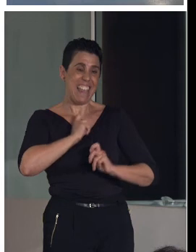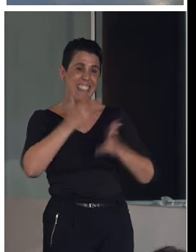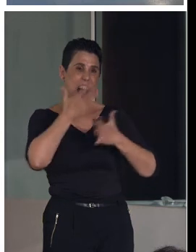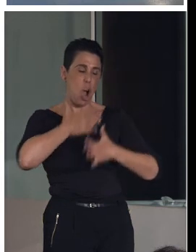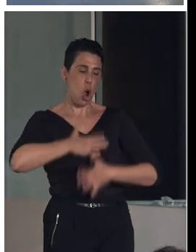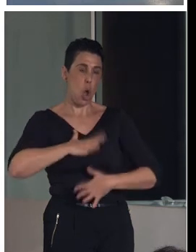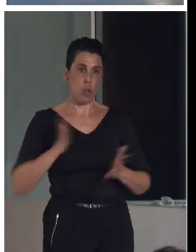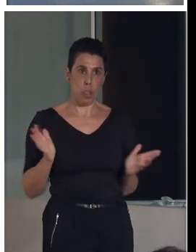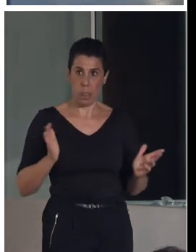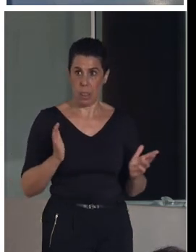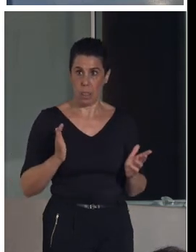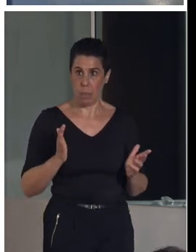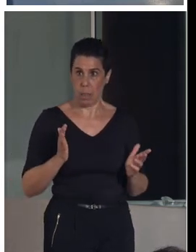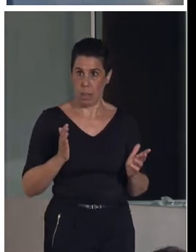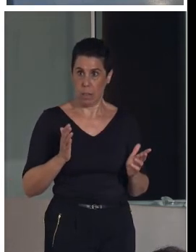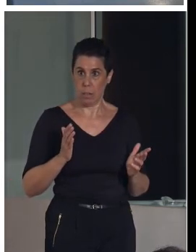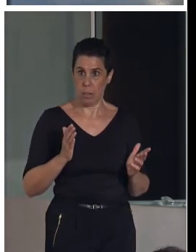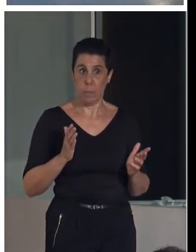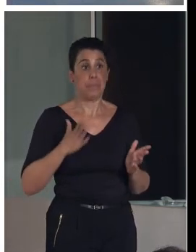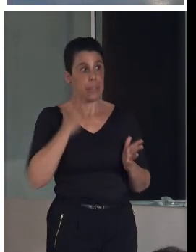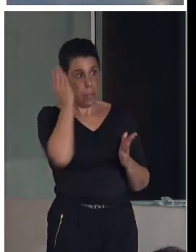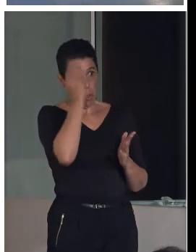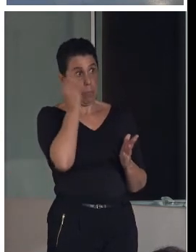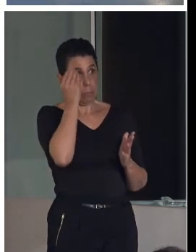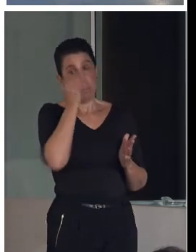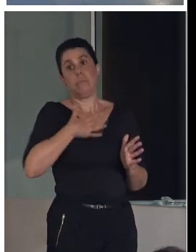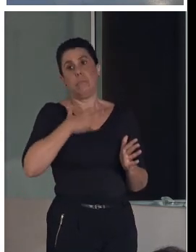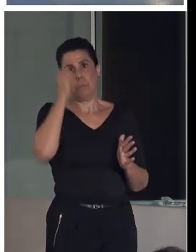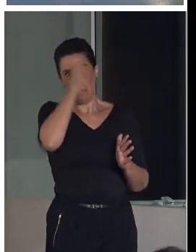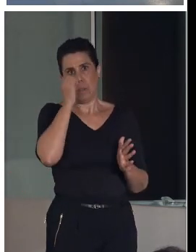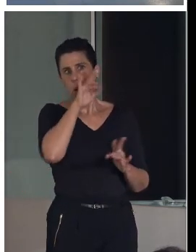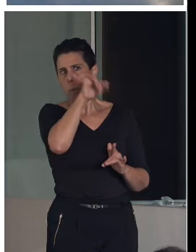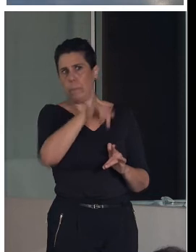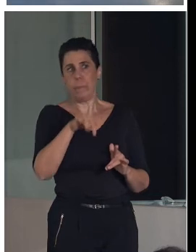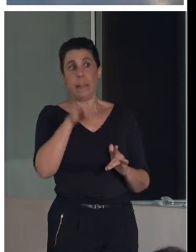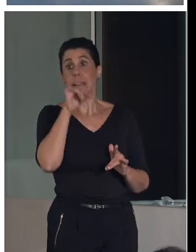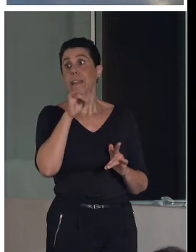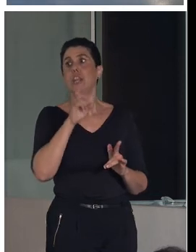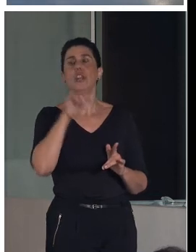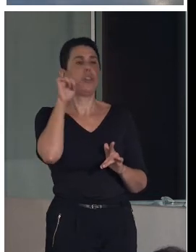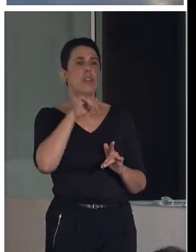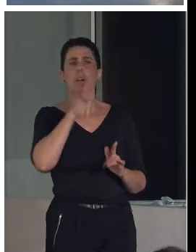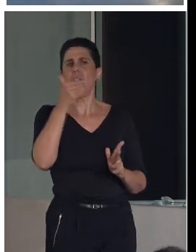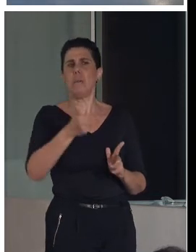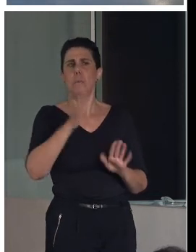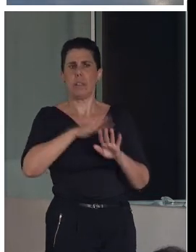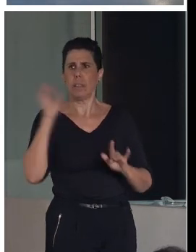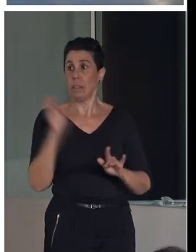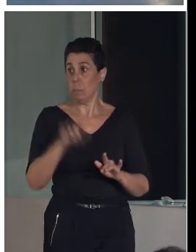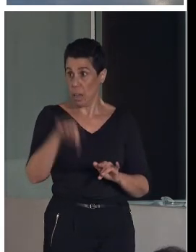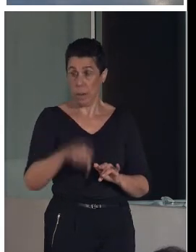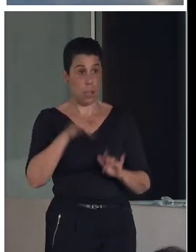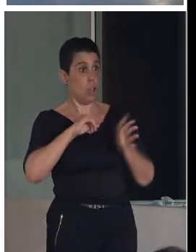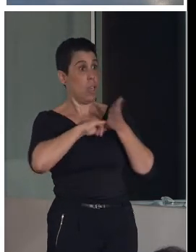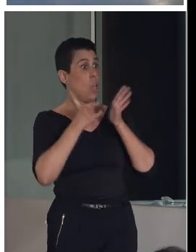Y es la que pienso que, bueno, ha sido la clave, ¿no?, para estar aquí. Nosotros hemos presentado un proyecto este año